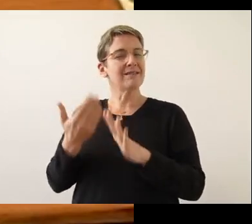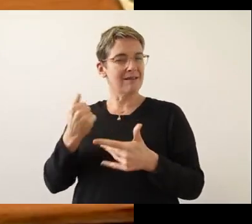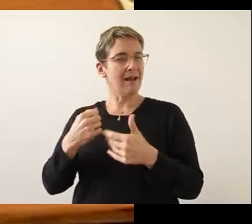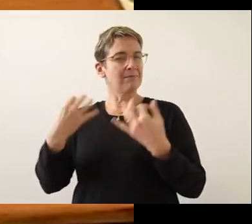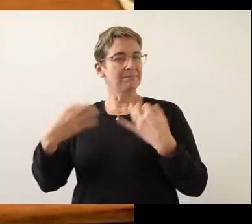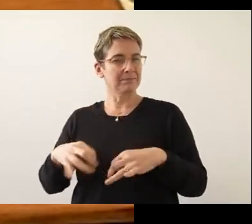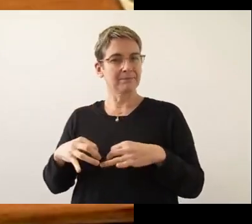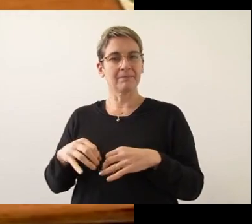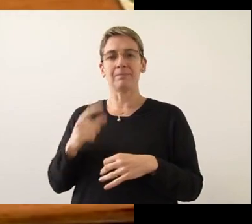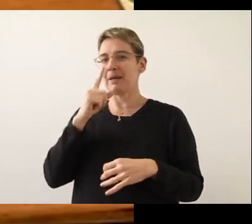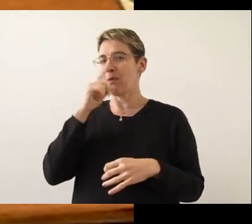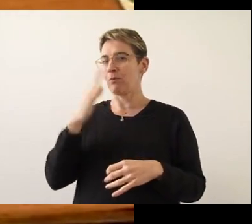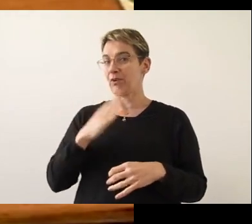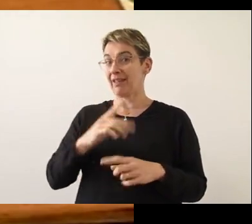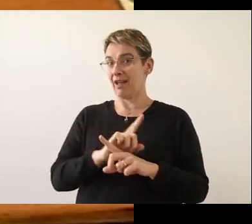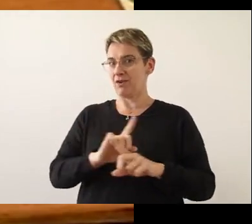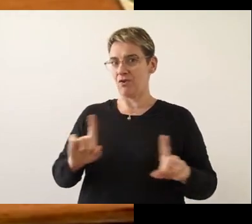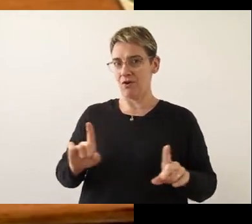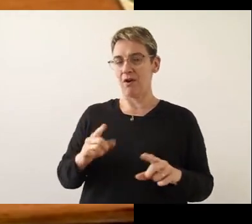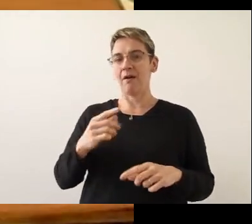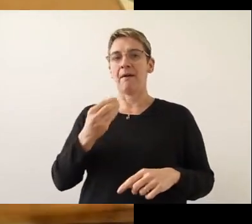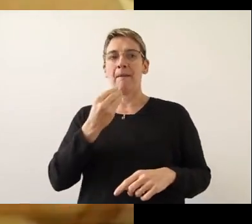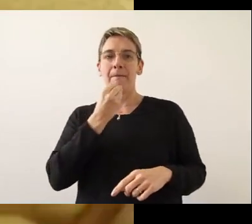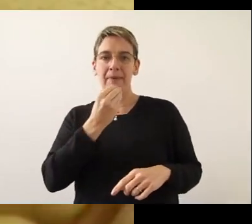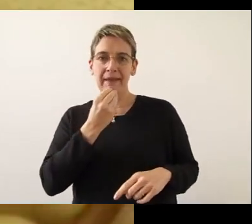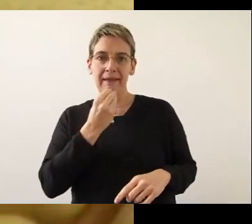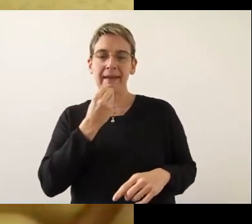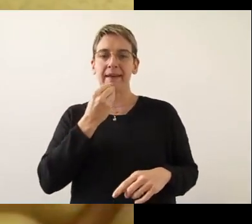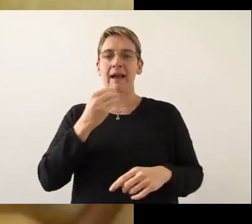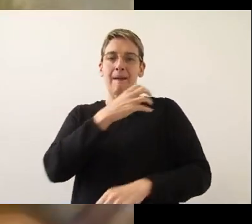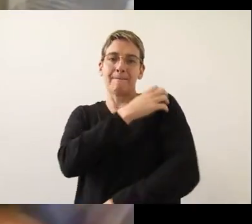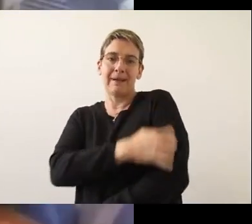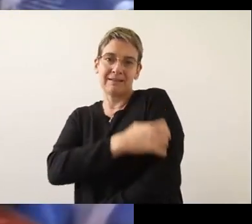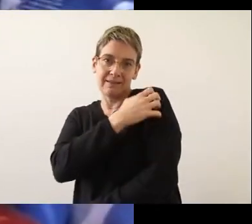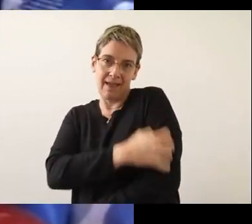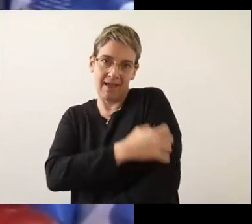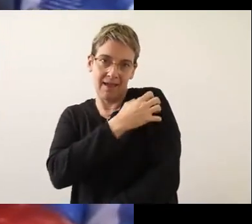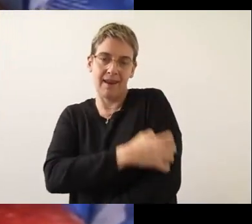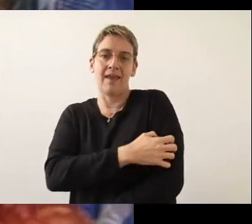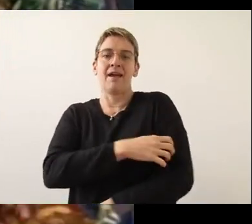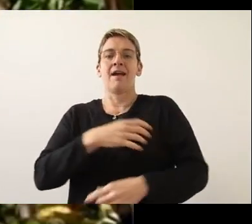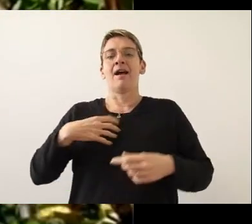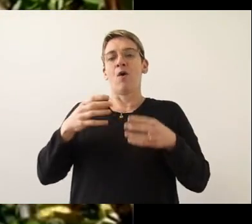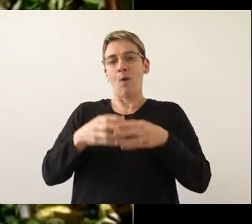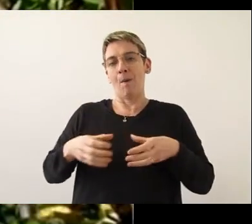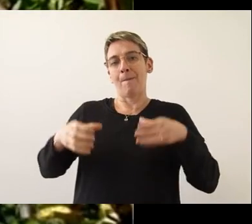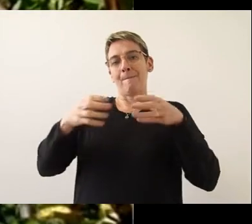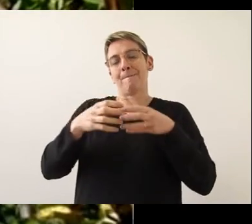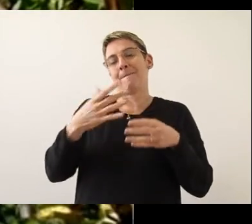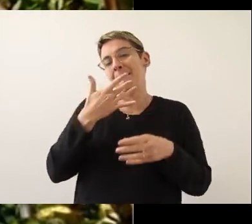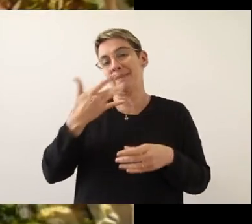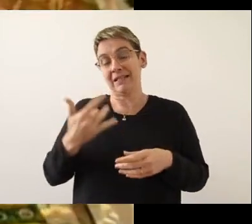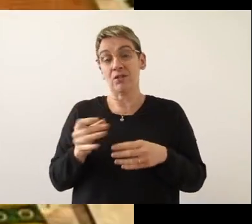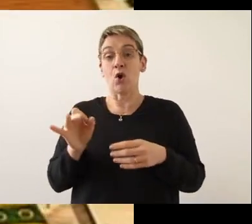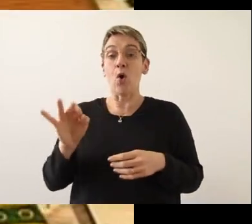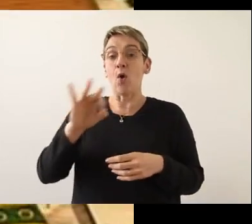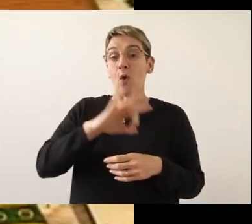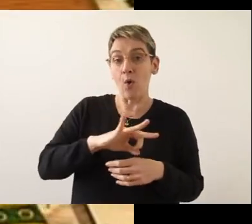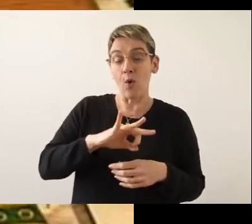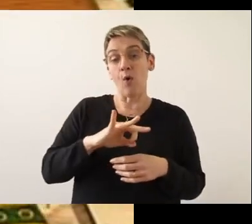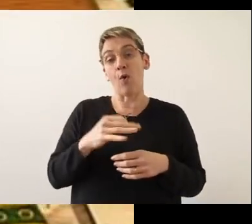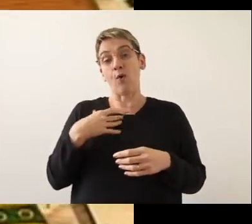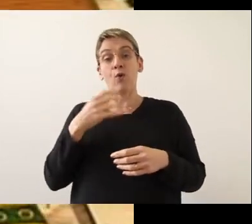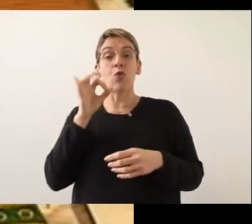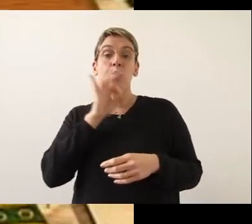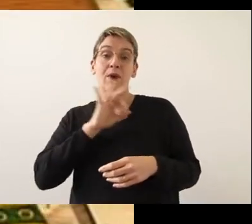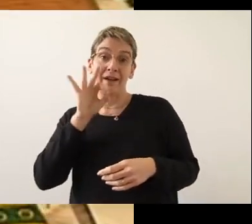sobremaduras, pero sin pudriciones, como peras, manzanas y membrillos. O, como en este